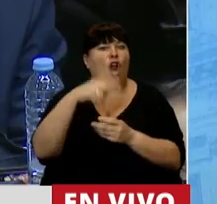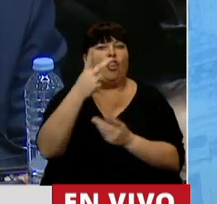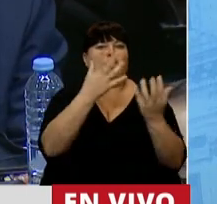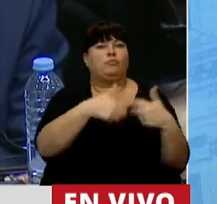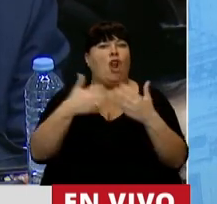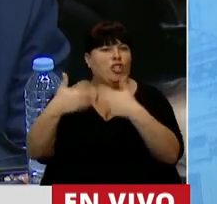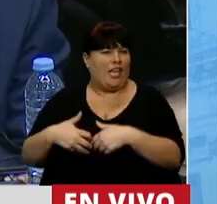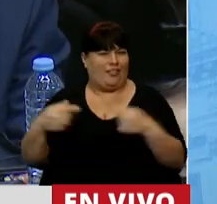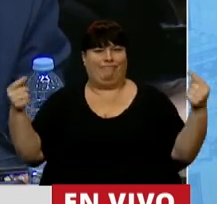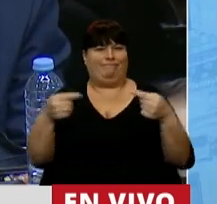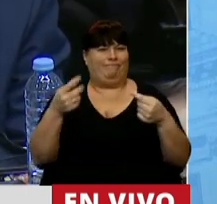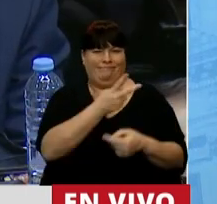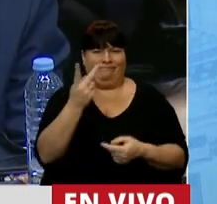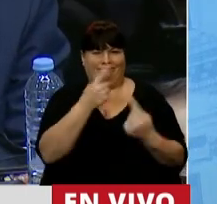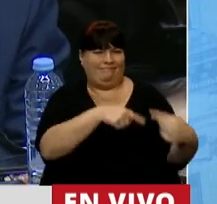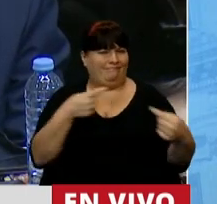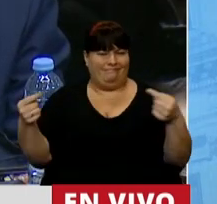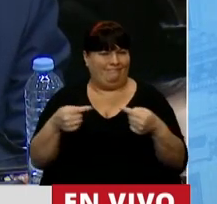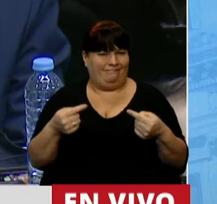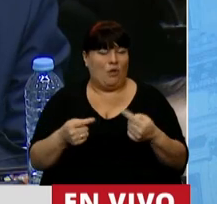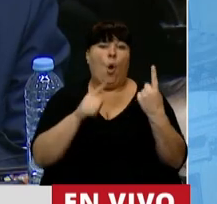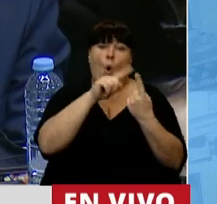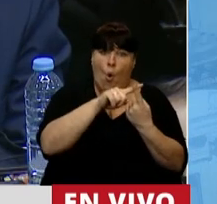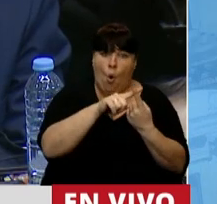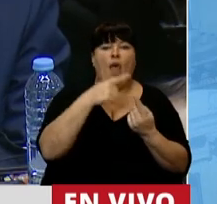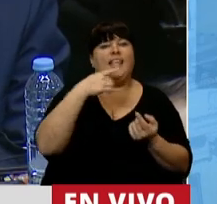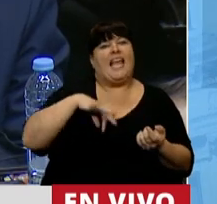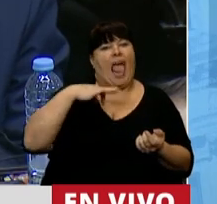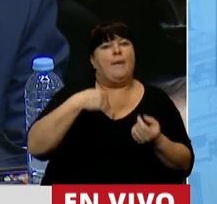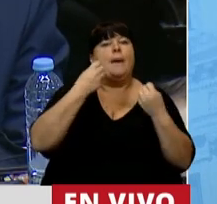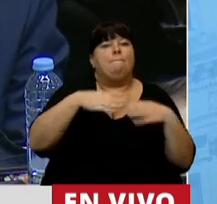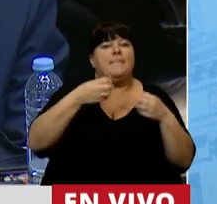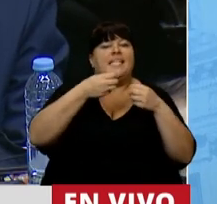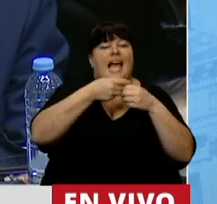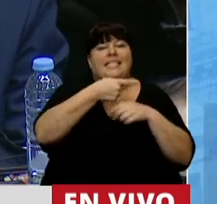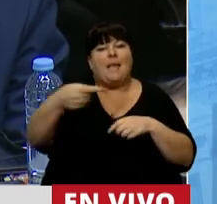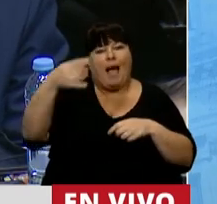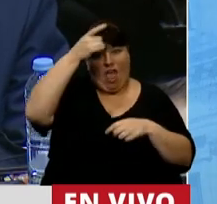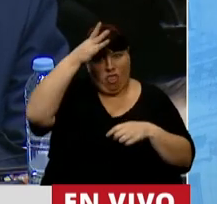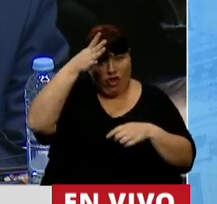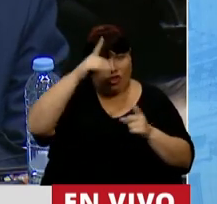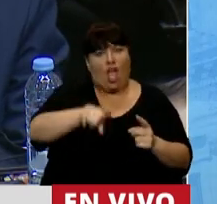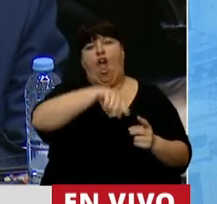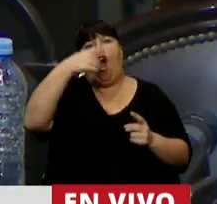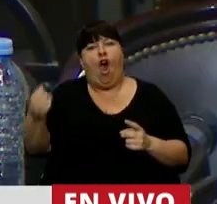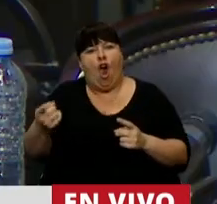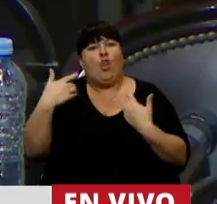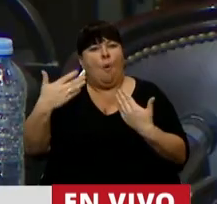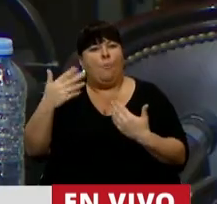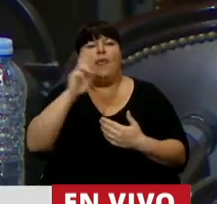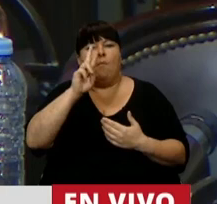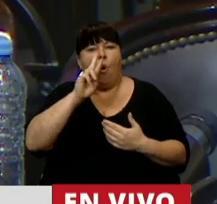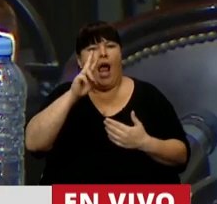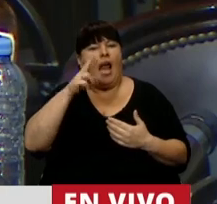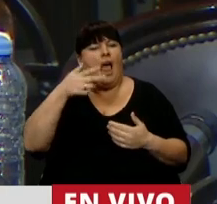proyectos contradictorios entre sí. En uno entienden la vida a partir de la semana 12 y en el otro le permiten a